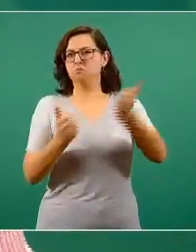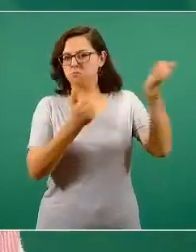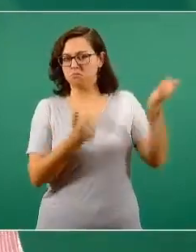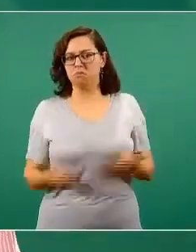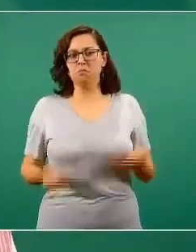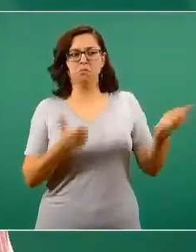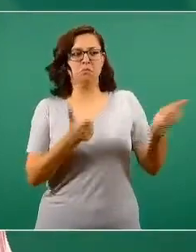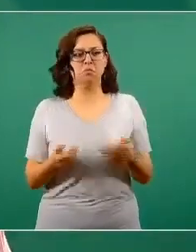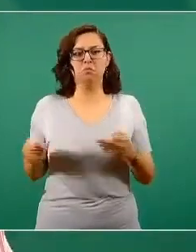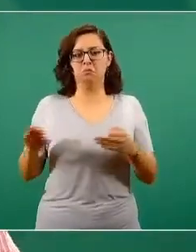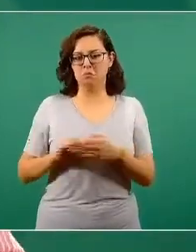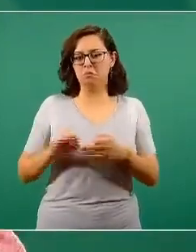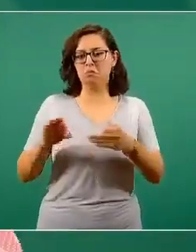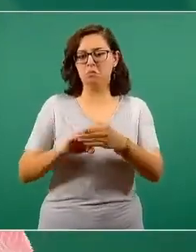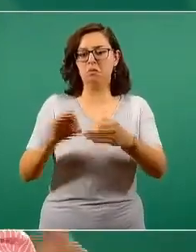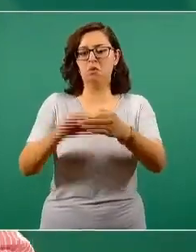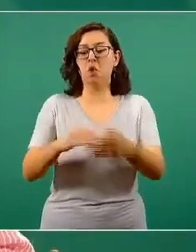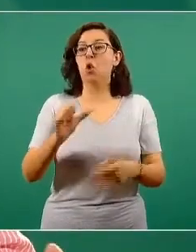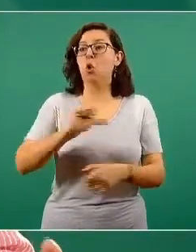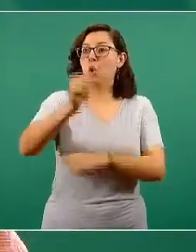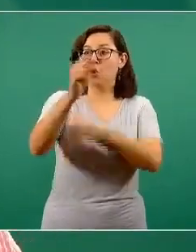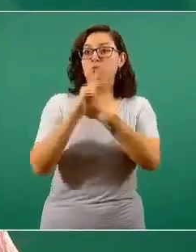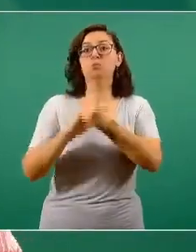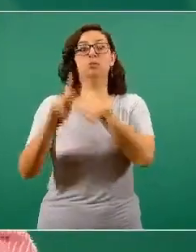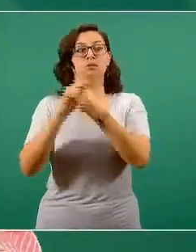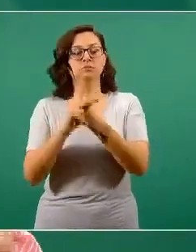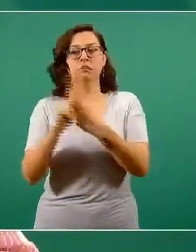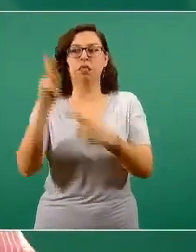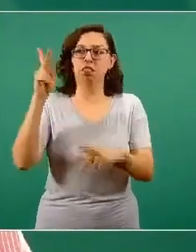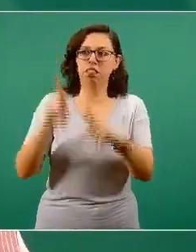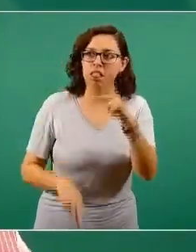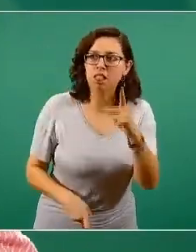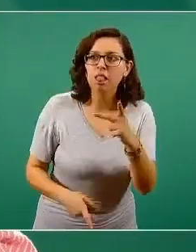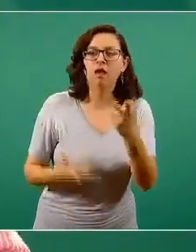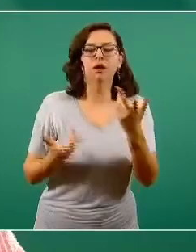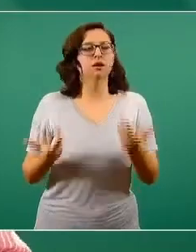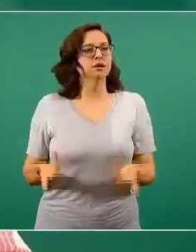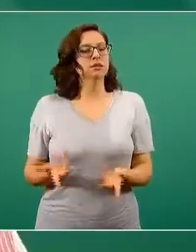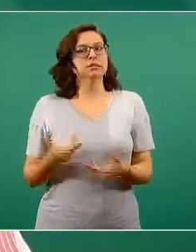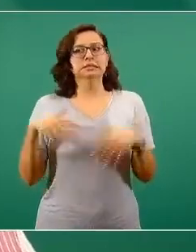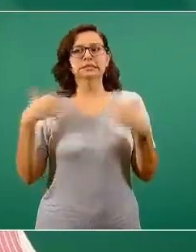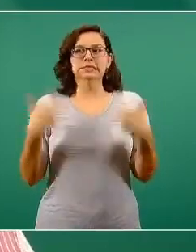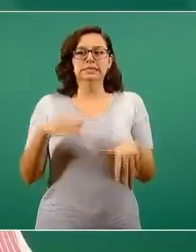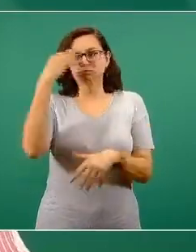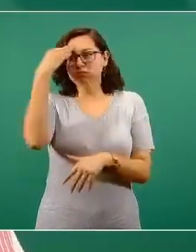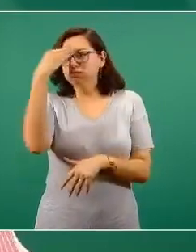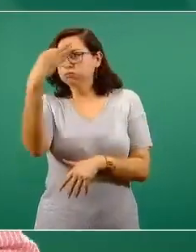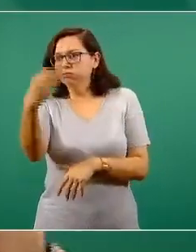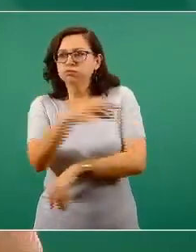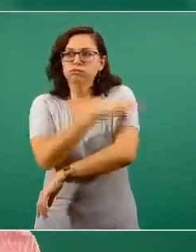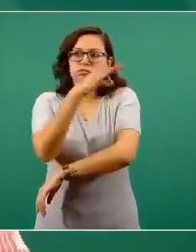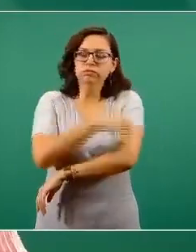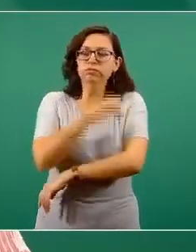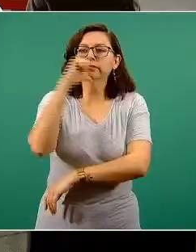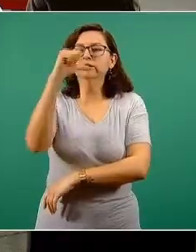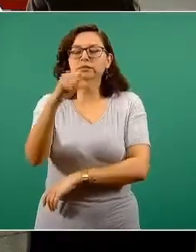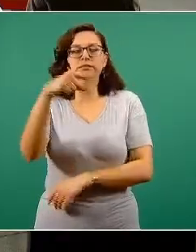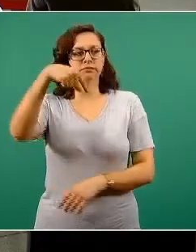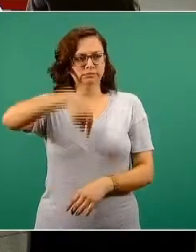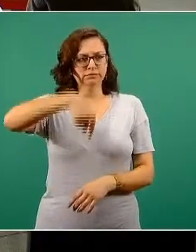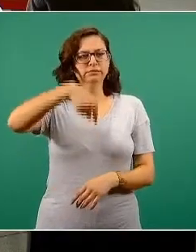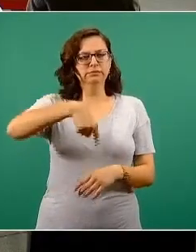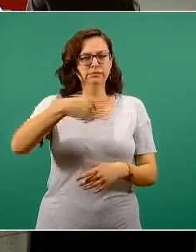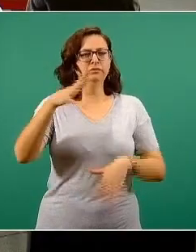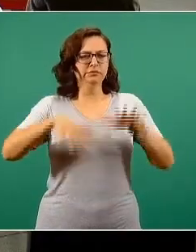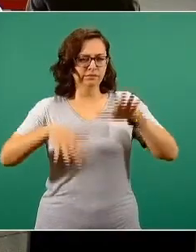abasto otros países lo han tenido por varias semanas nosotros hemos tenido retrasos de algunas de las vacunas pero no hemos tenido una suspensión